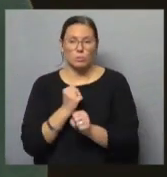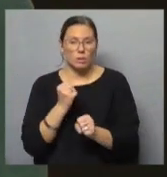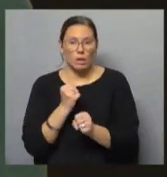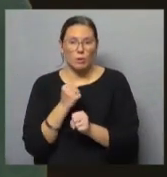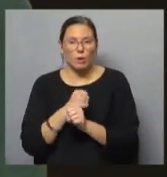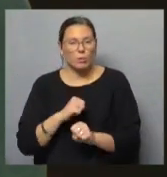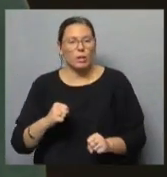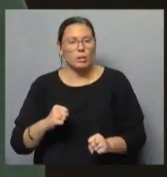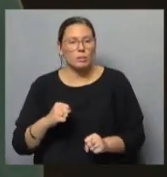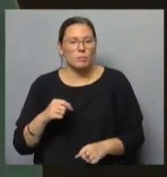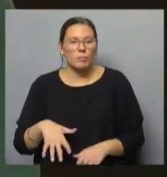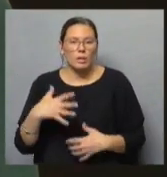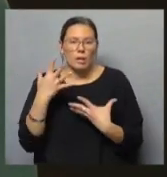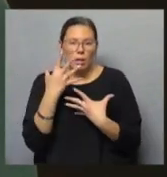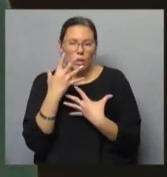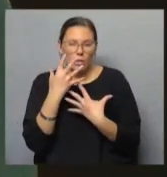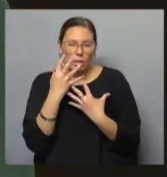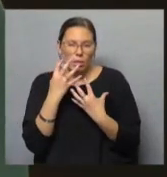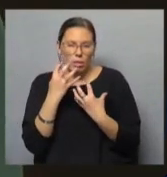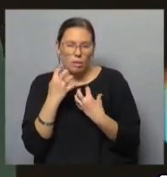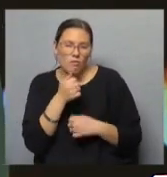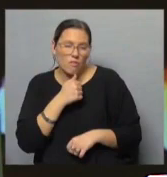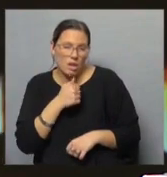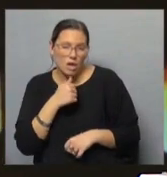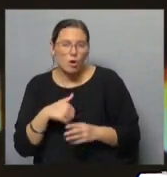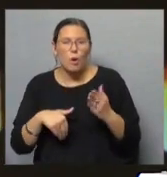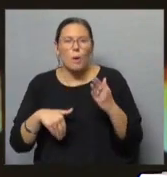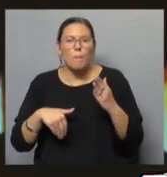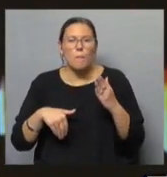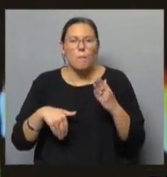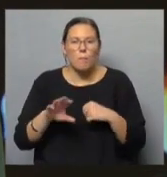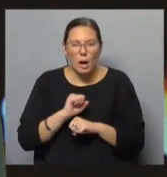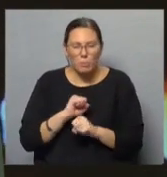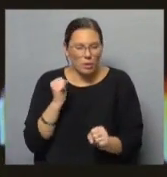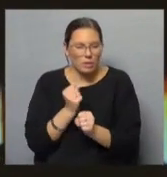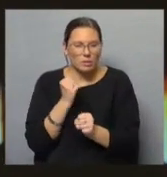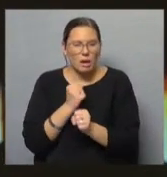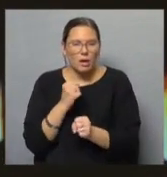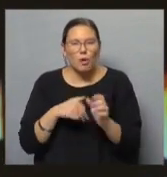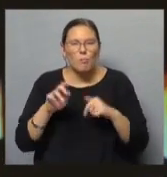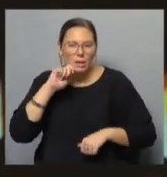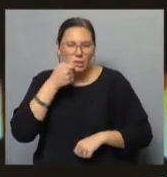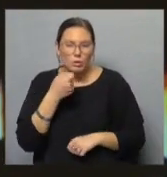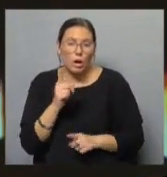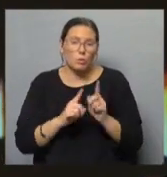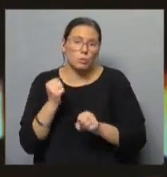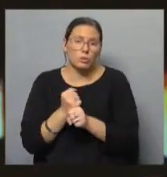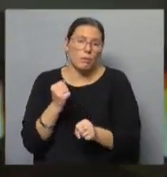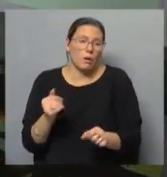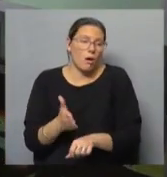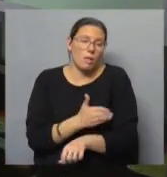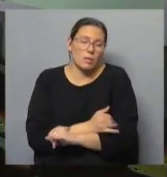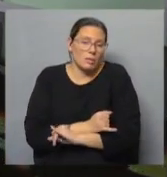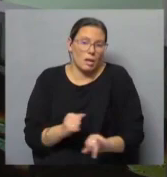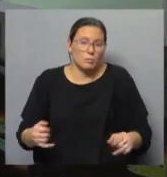envejecer y cada vez ser más, dar más en la diana en tu trabajo. Hay otros oficios que se acaban antes. Claro.